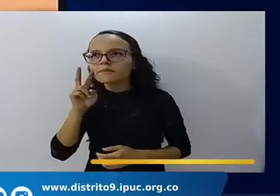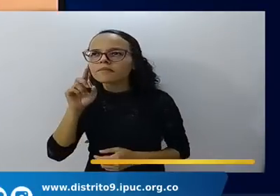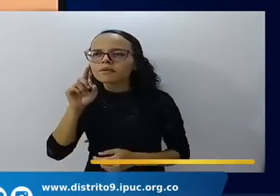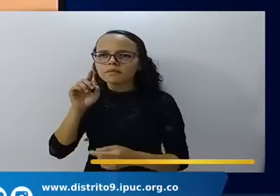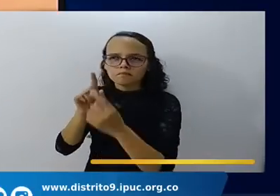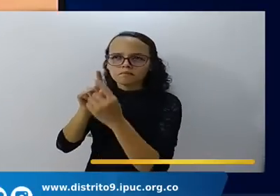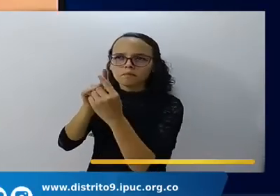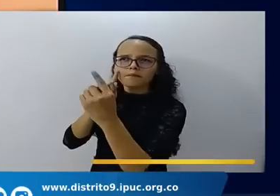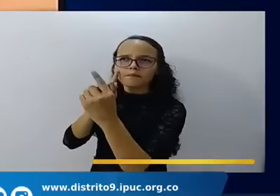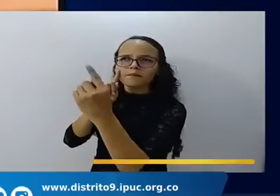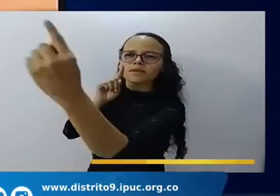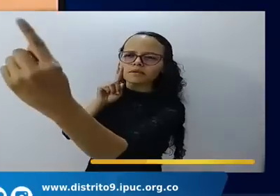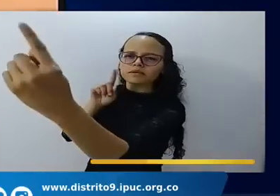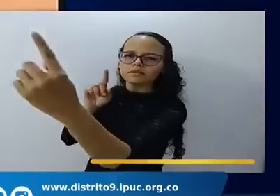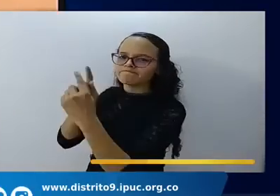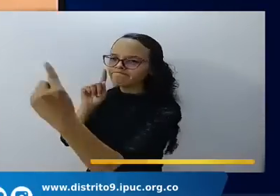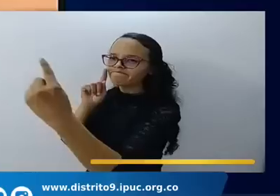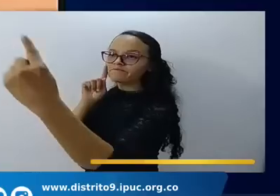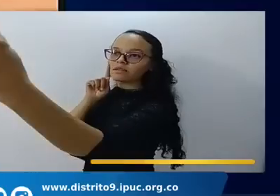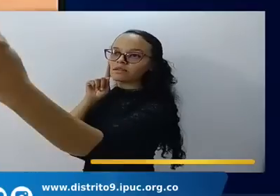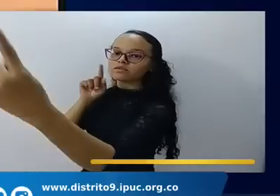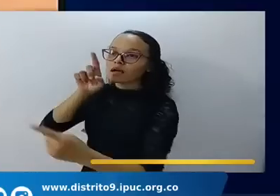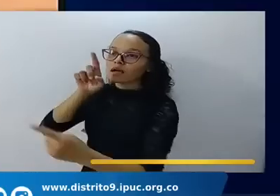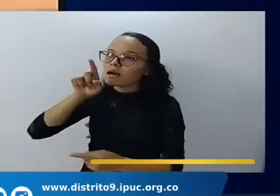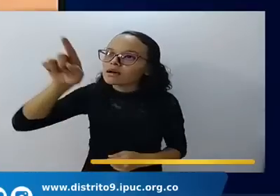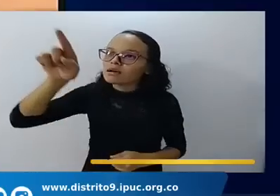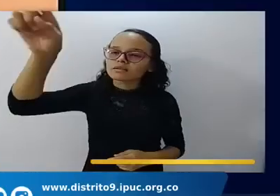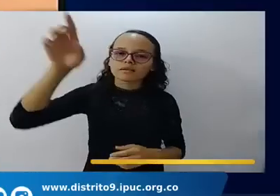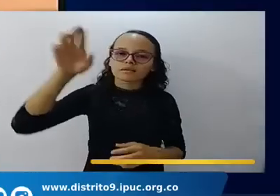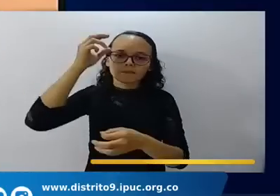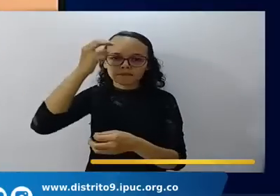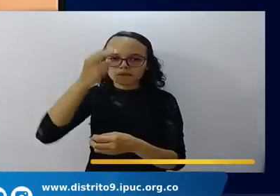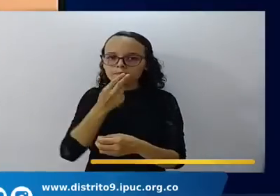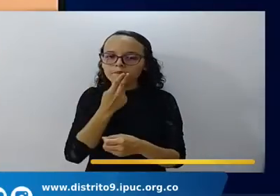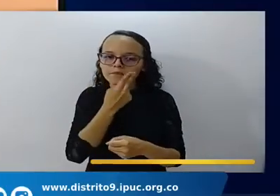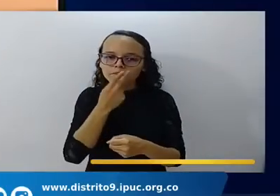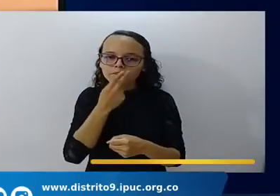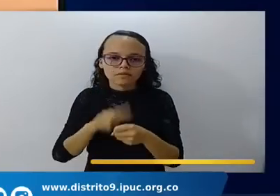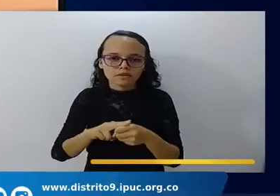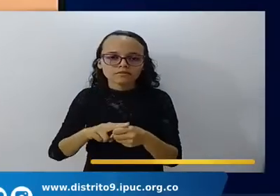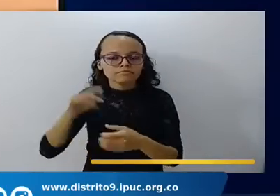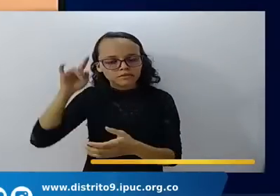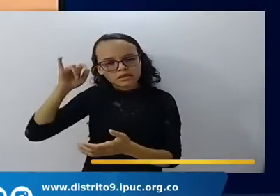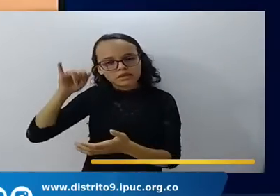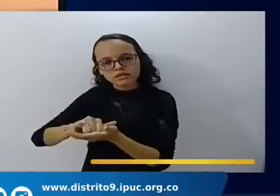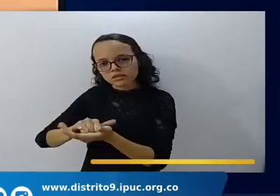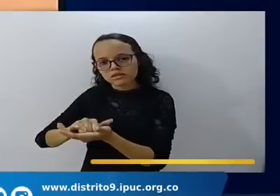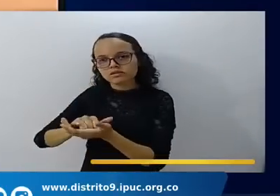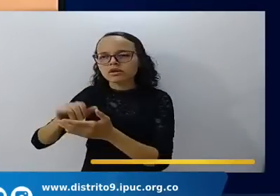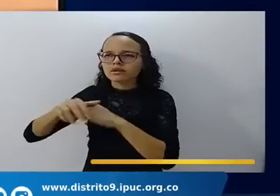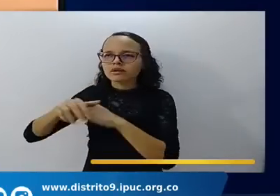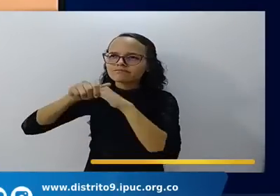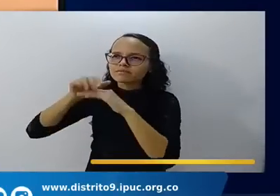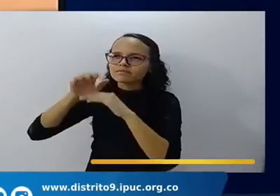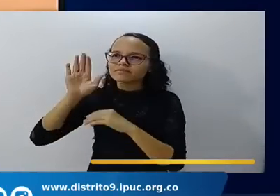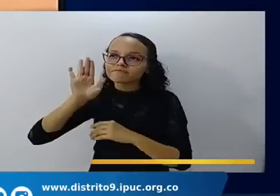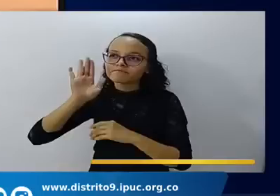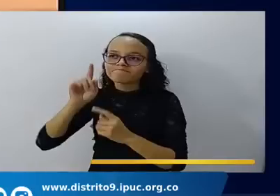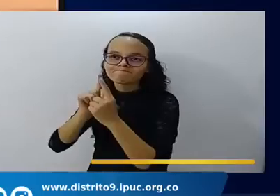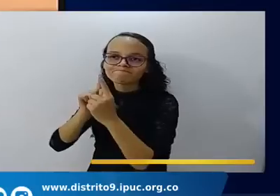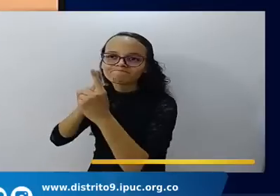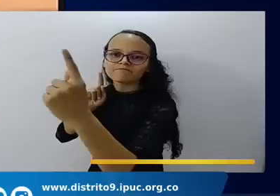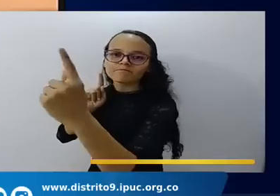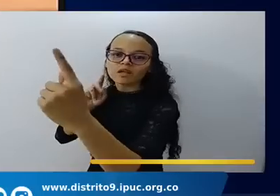de lejos y creyéndolo y saludándolo y